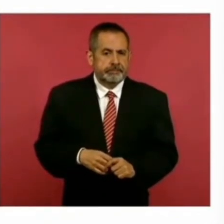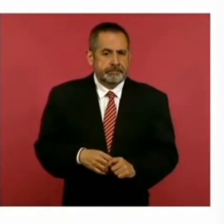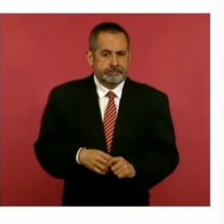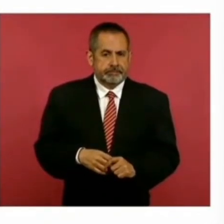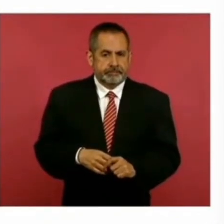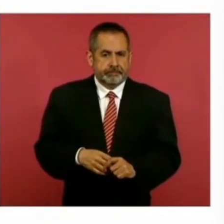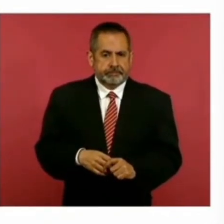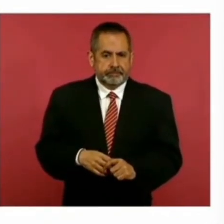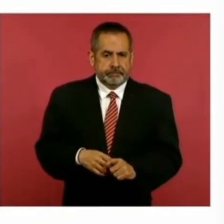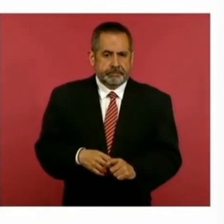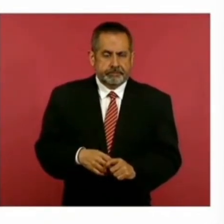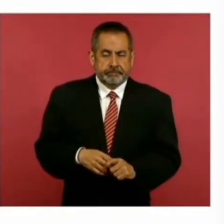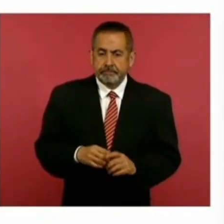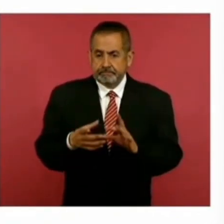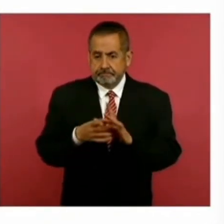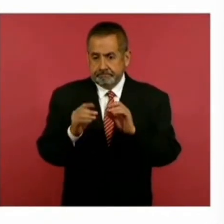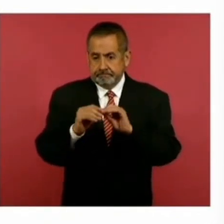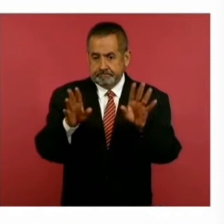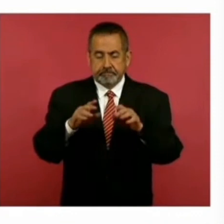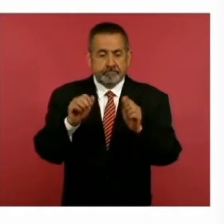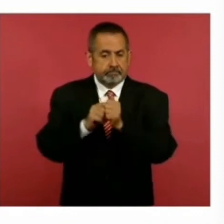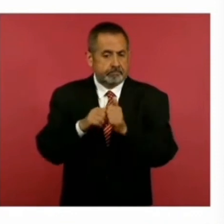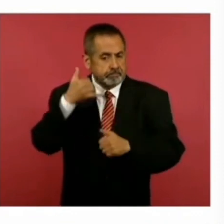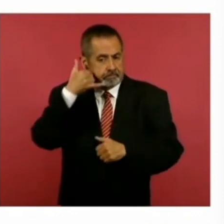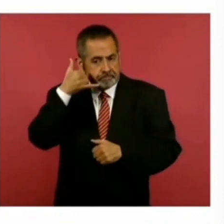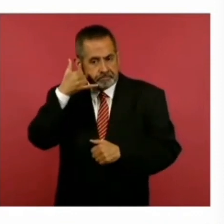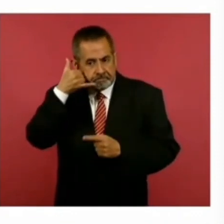que aclarar que es telefónica